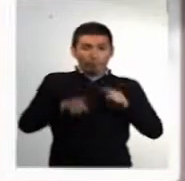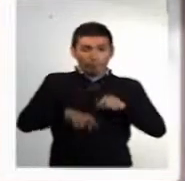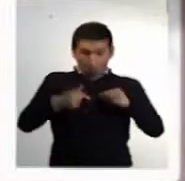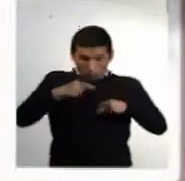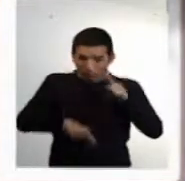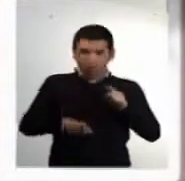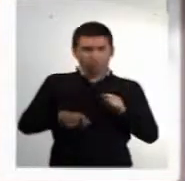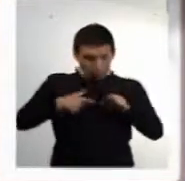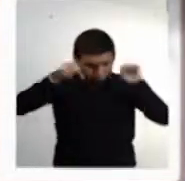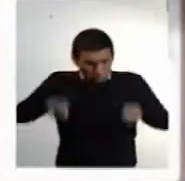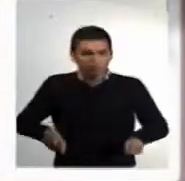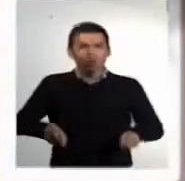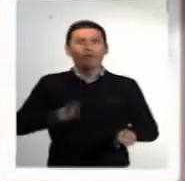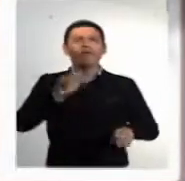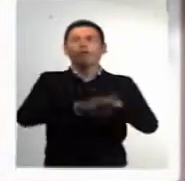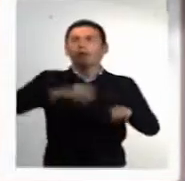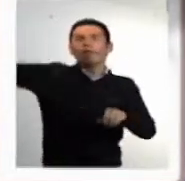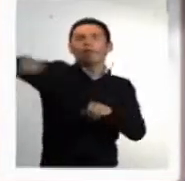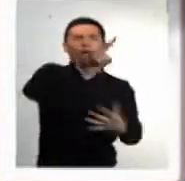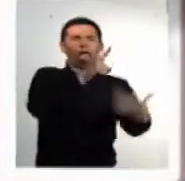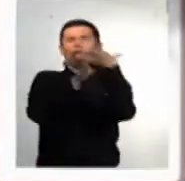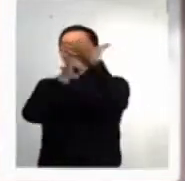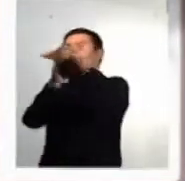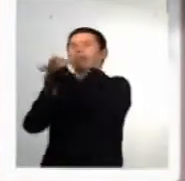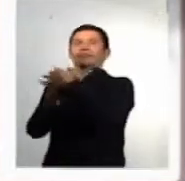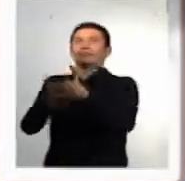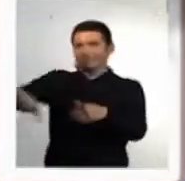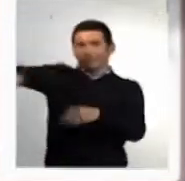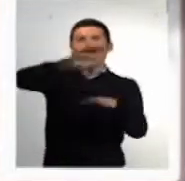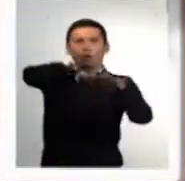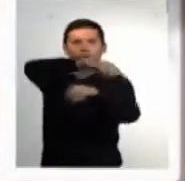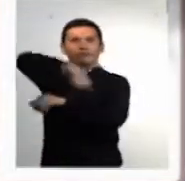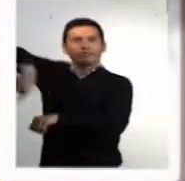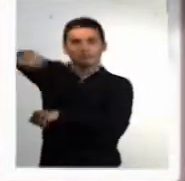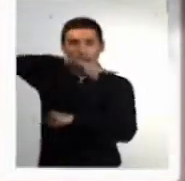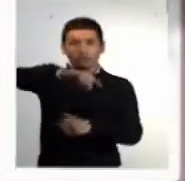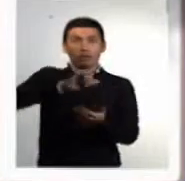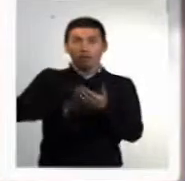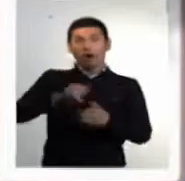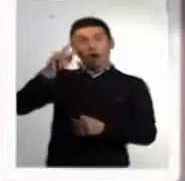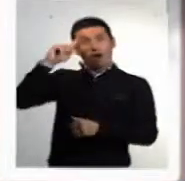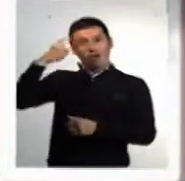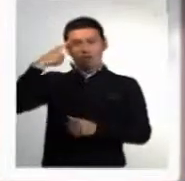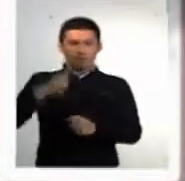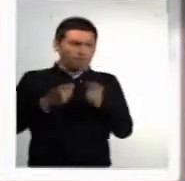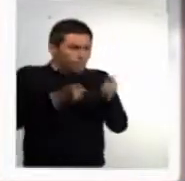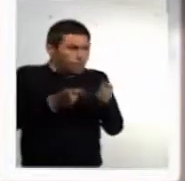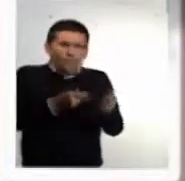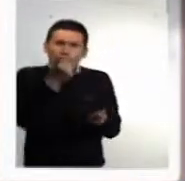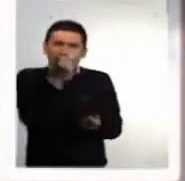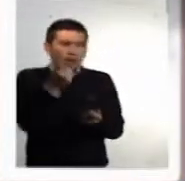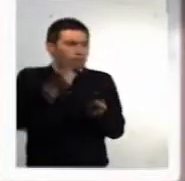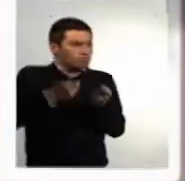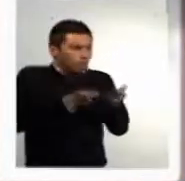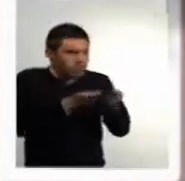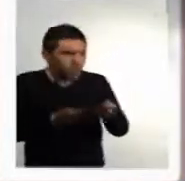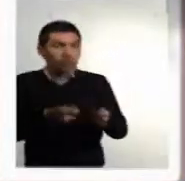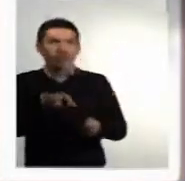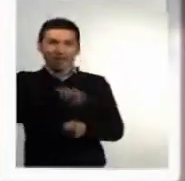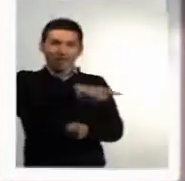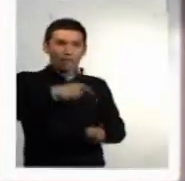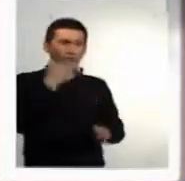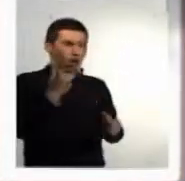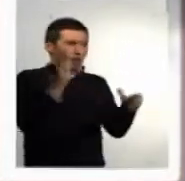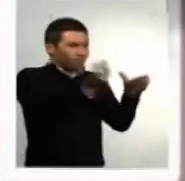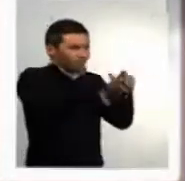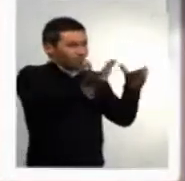entorno. Entonces, estos gobiernos invierten mucho dinero en que en todos los diferentes aspectos haya